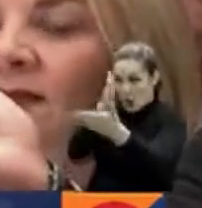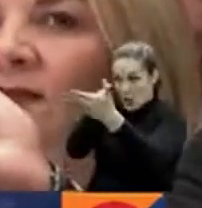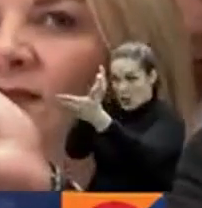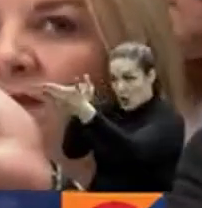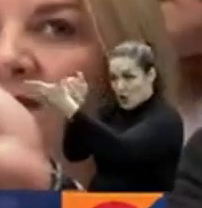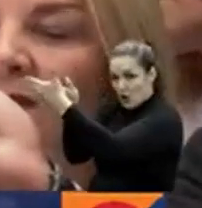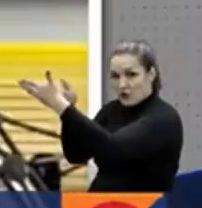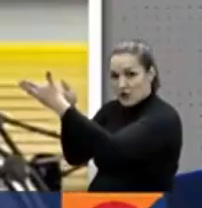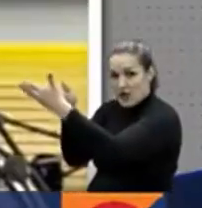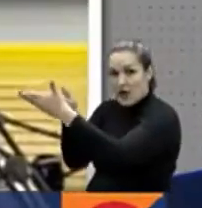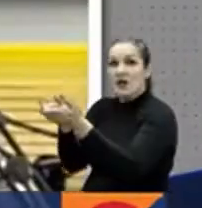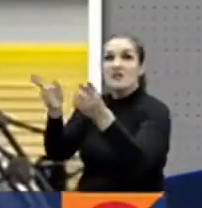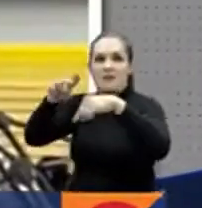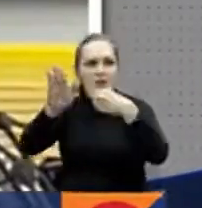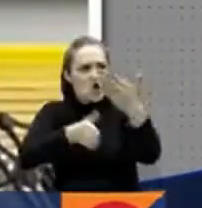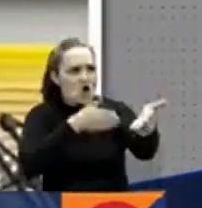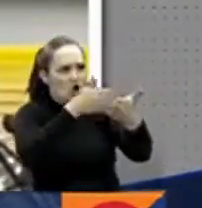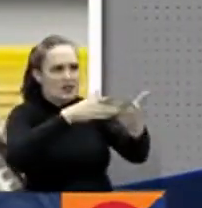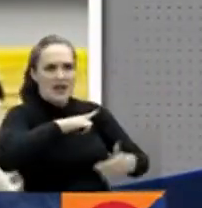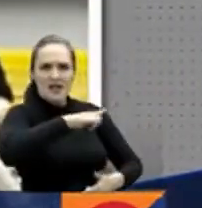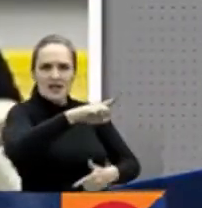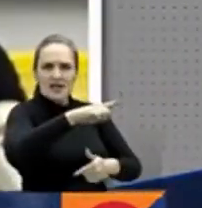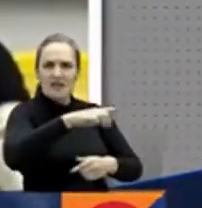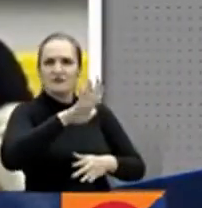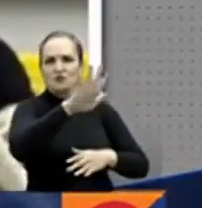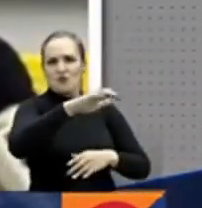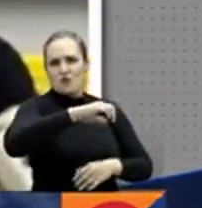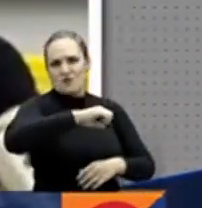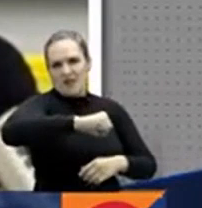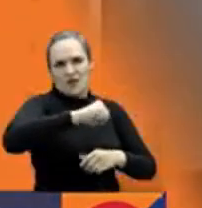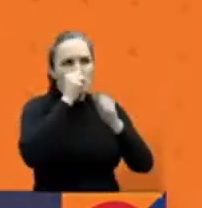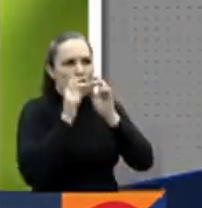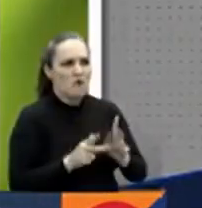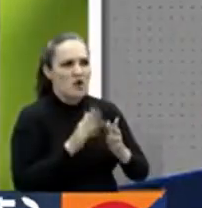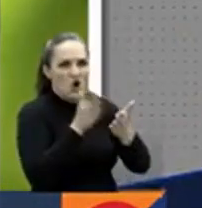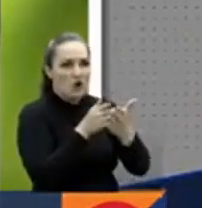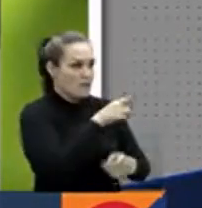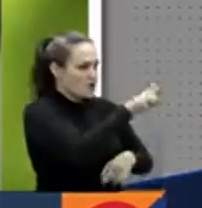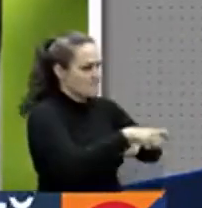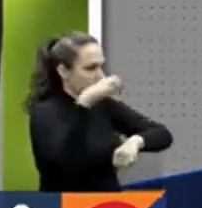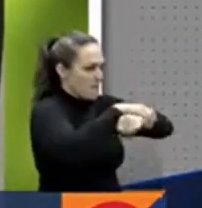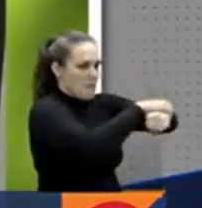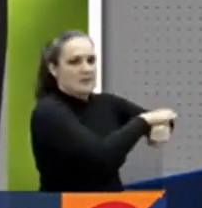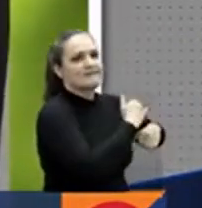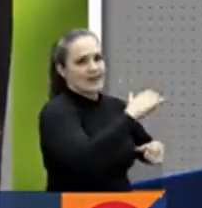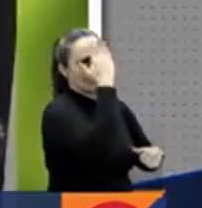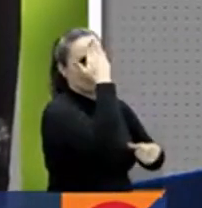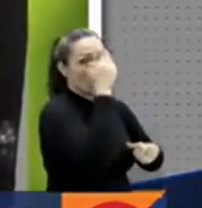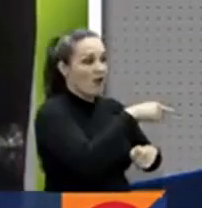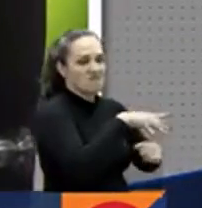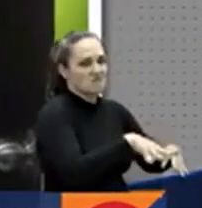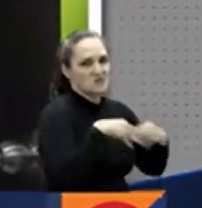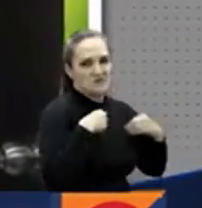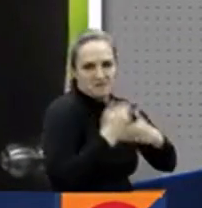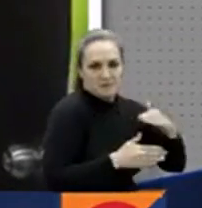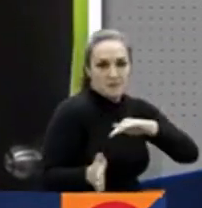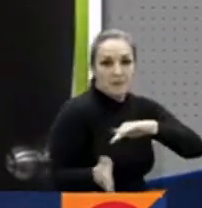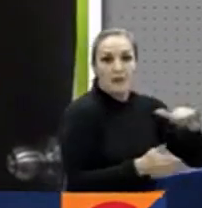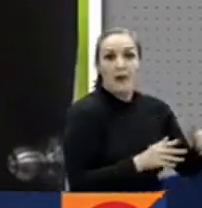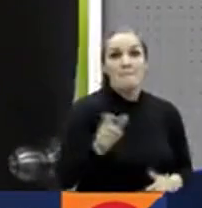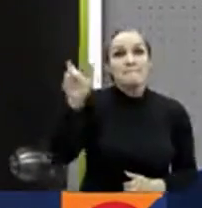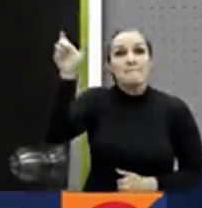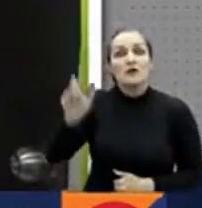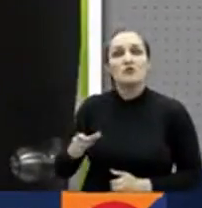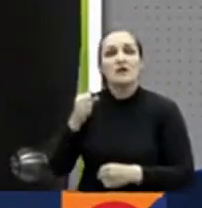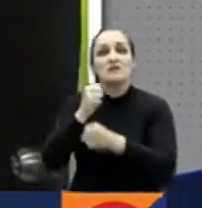derechos humanos y servidores públicos. Los capturados no aceptaron cargos. A la cárcel fue enviado un auxiliar de vuelo que habría abusado